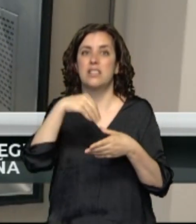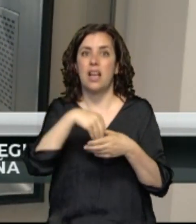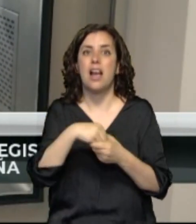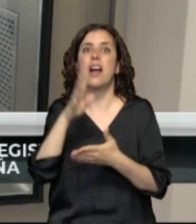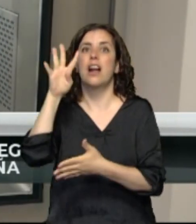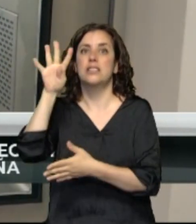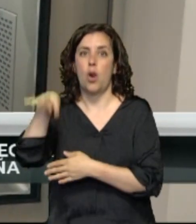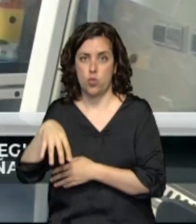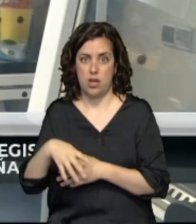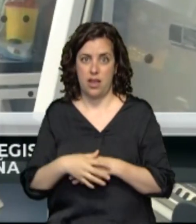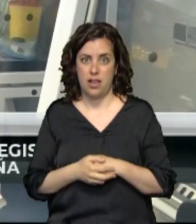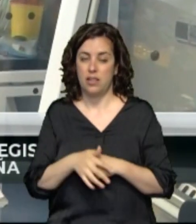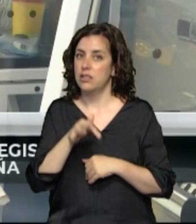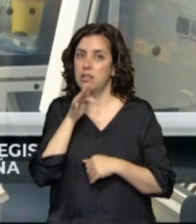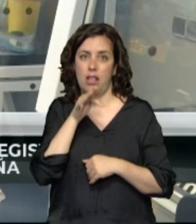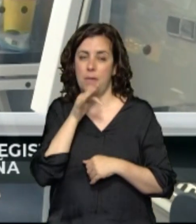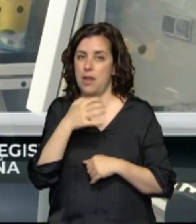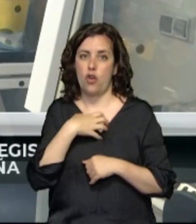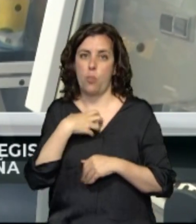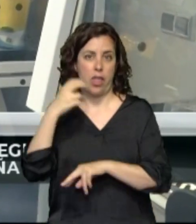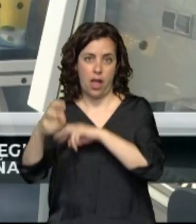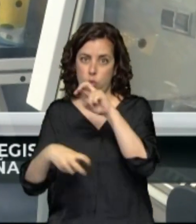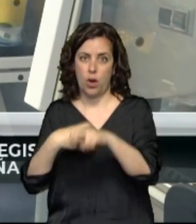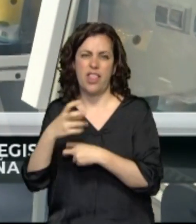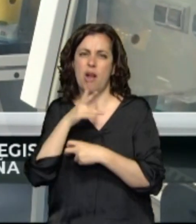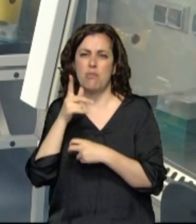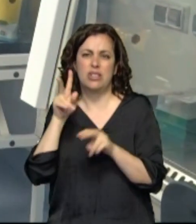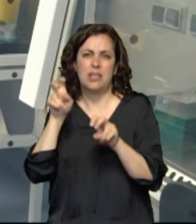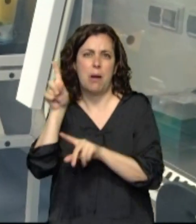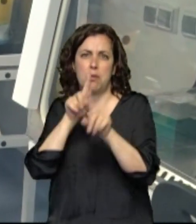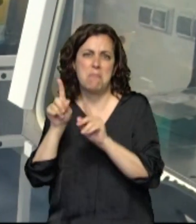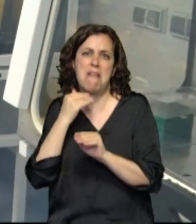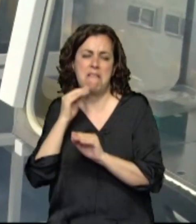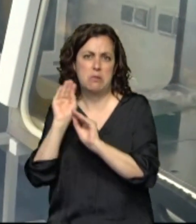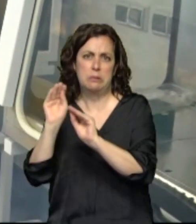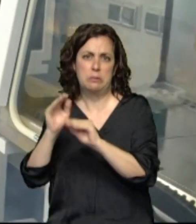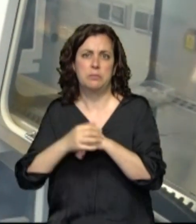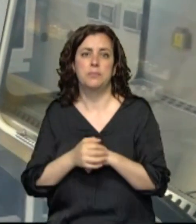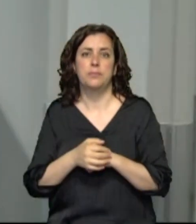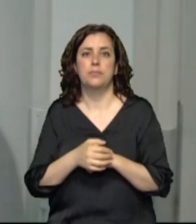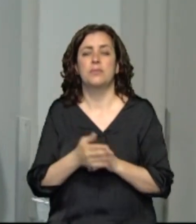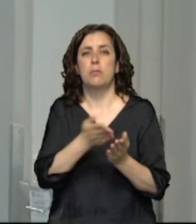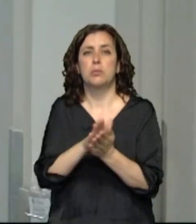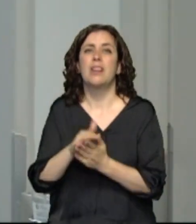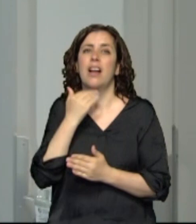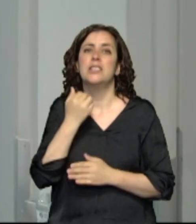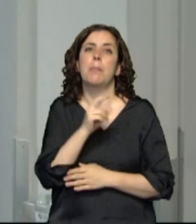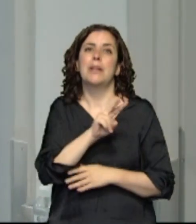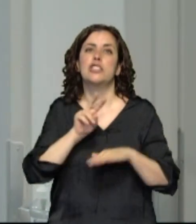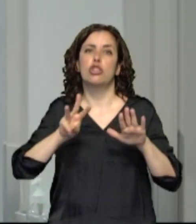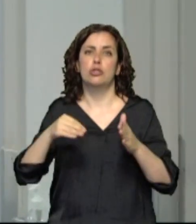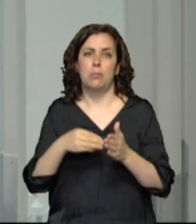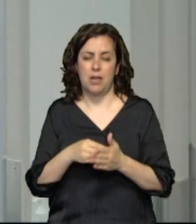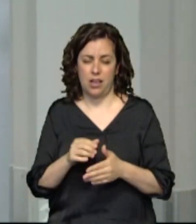Cataluña, que al parecer no ha podido actualizar sus datos por problemas de validación. Los fallecidos se acercan a los 28.000 a la